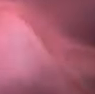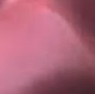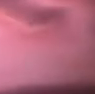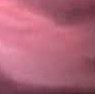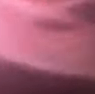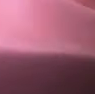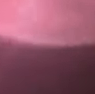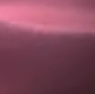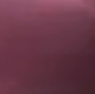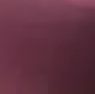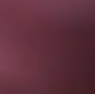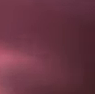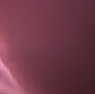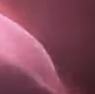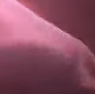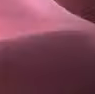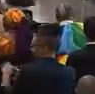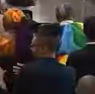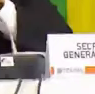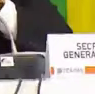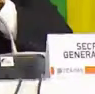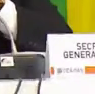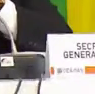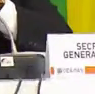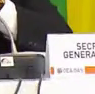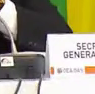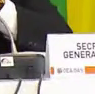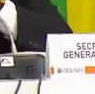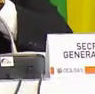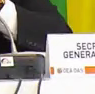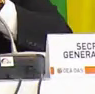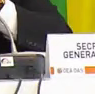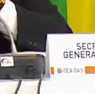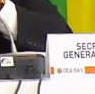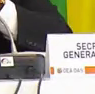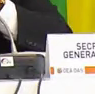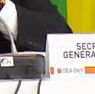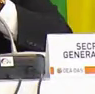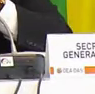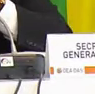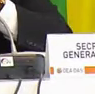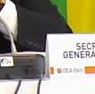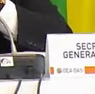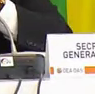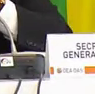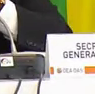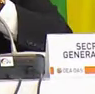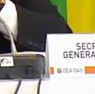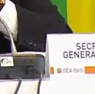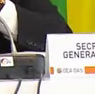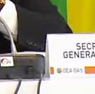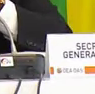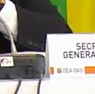Seguimos con la coalición para el progreso de la sociedad cuya vocera es la señora Milagros Jauregui, del Centro para el